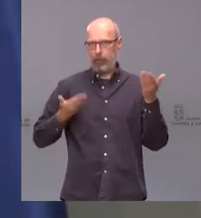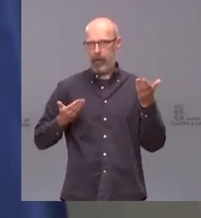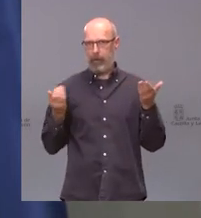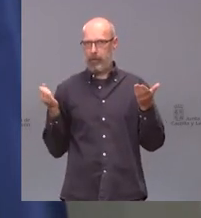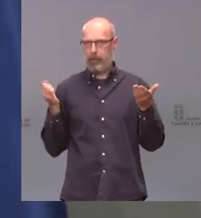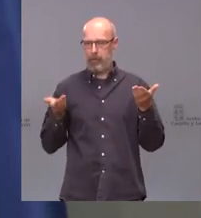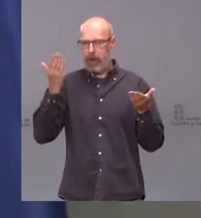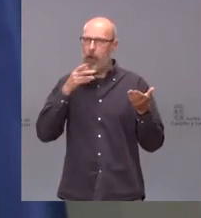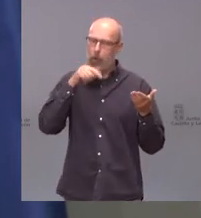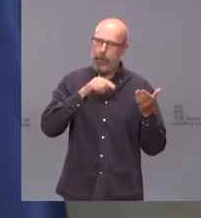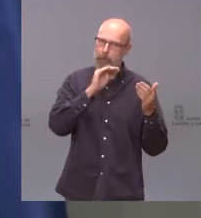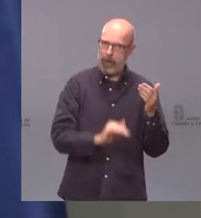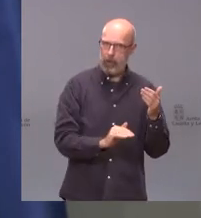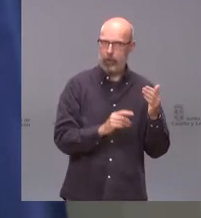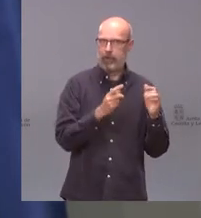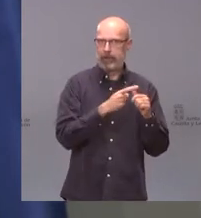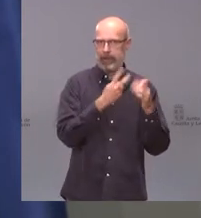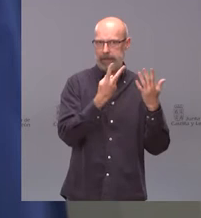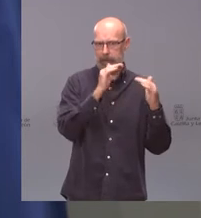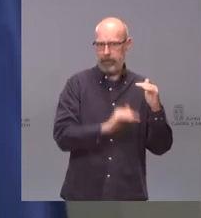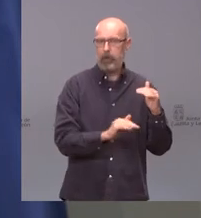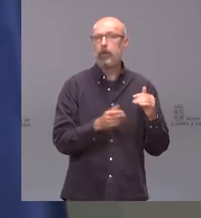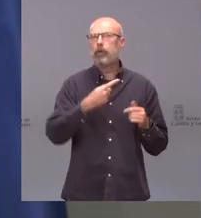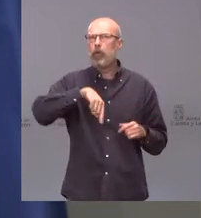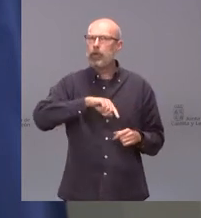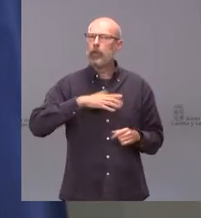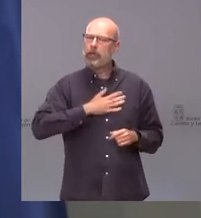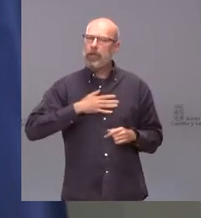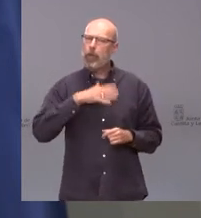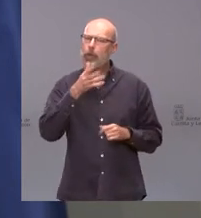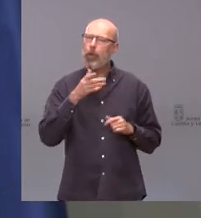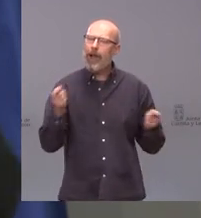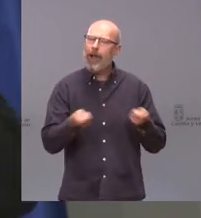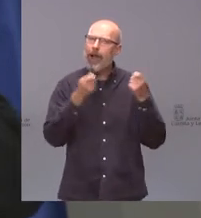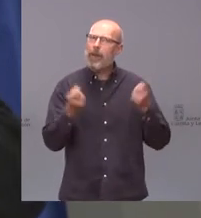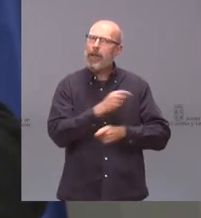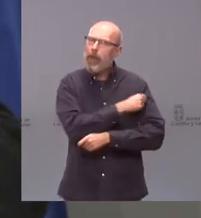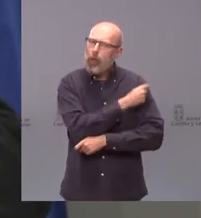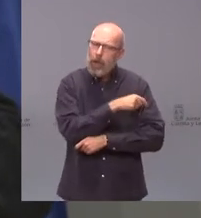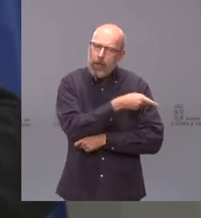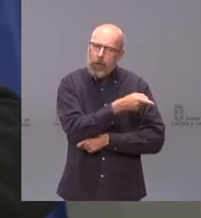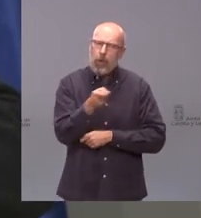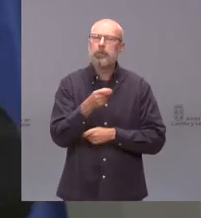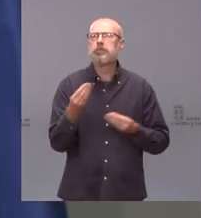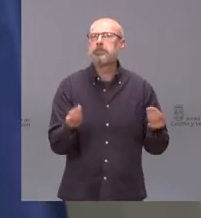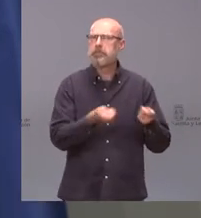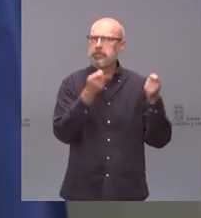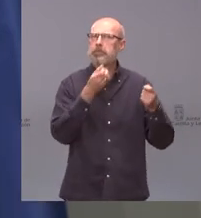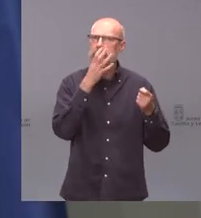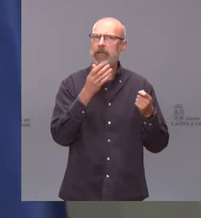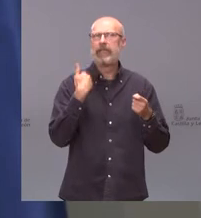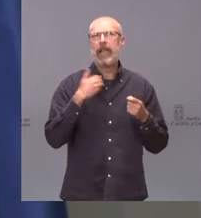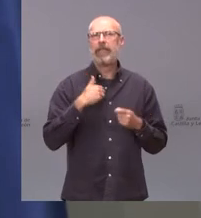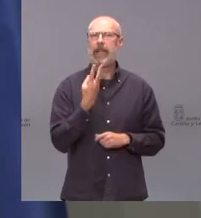de lo que tenemos un notable grado de satisfacción es la campaña de vacunación porque podemos decirles que ya tenemos más del